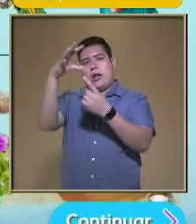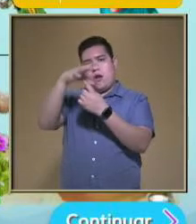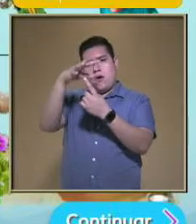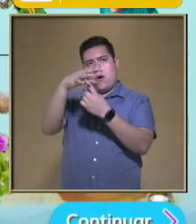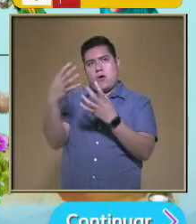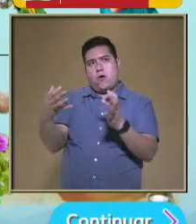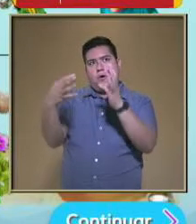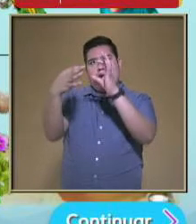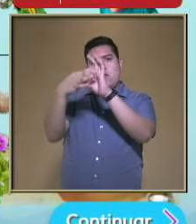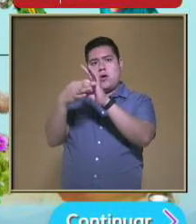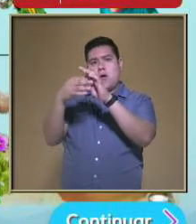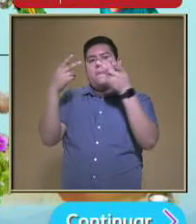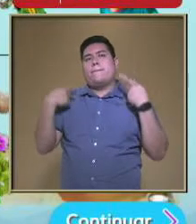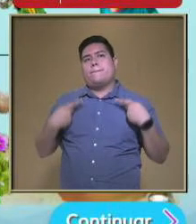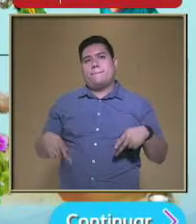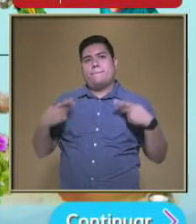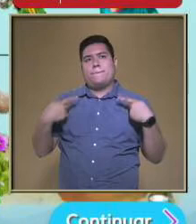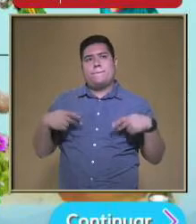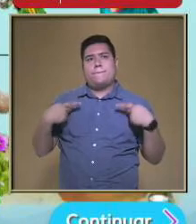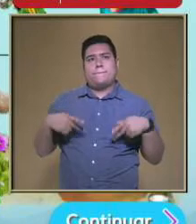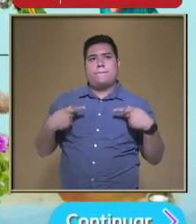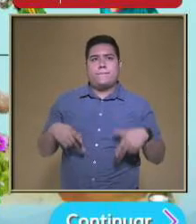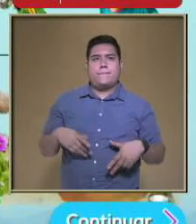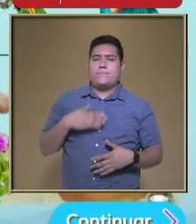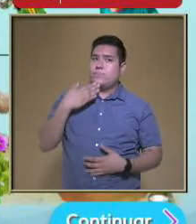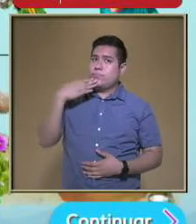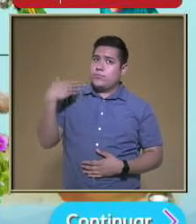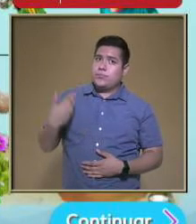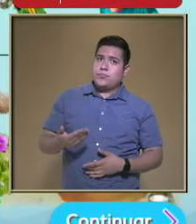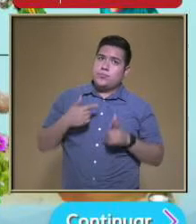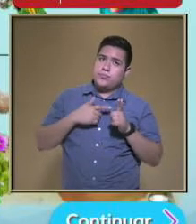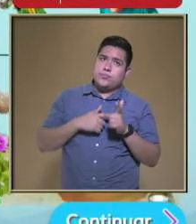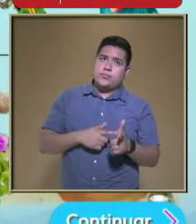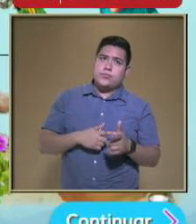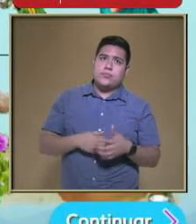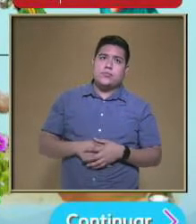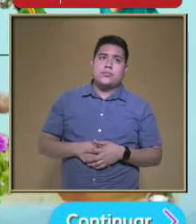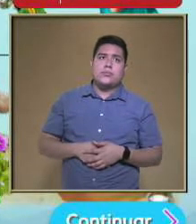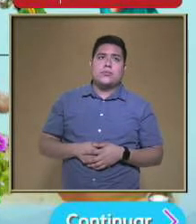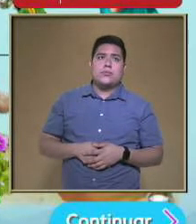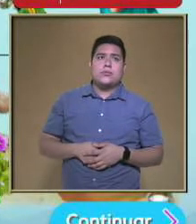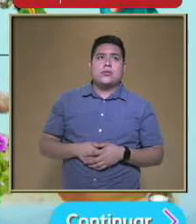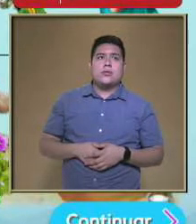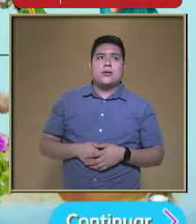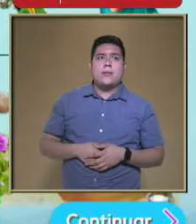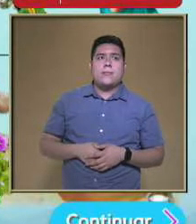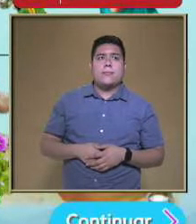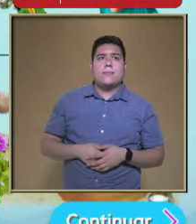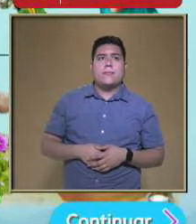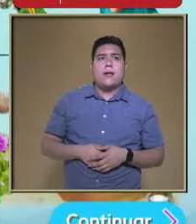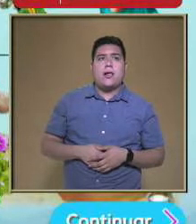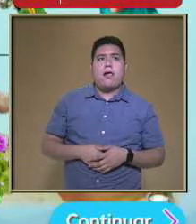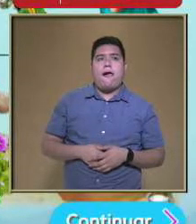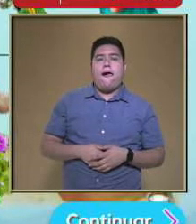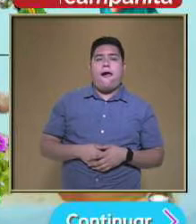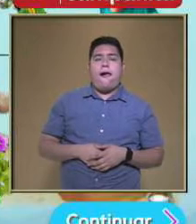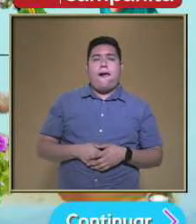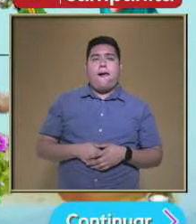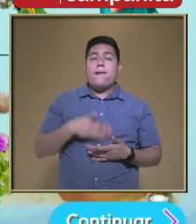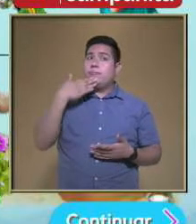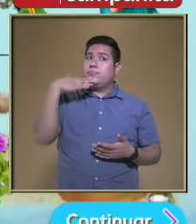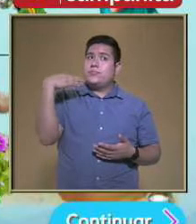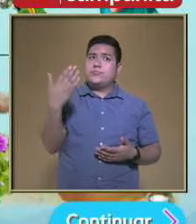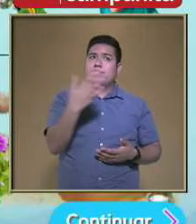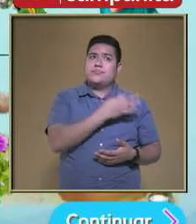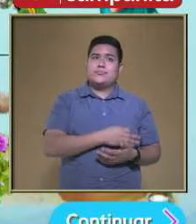En esta cadena Hasta el humano Muy bien Vamos a continuar Damos en siguiente Y buen trabajo